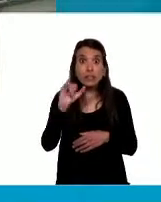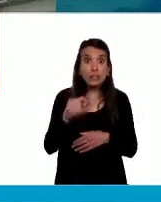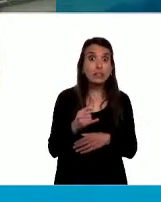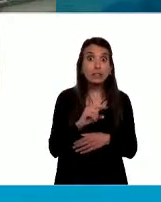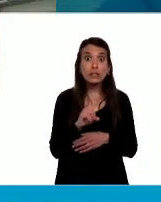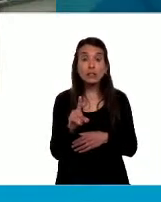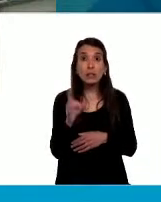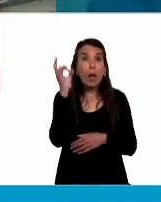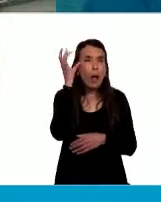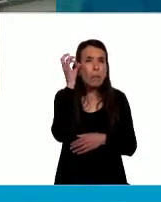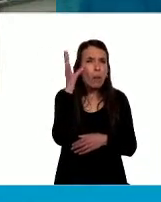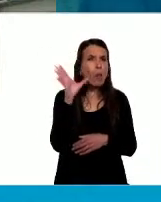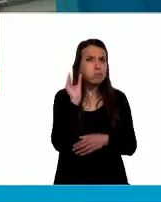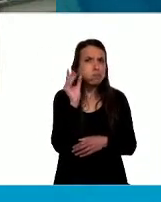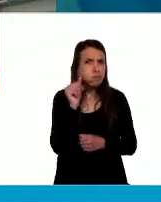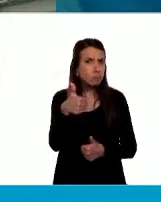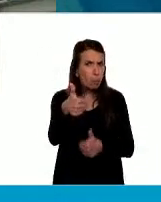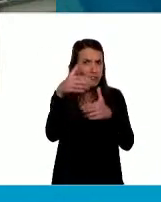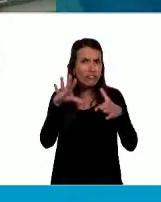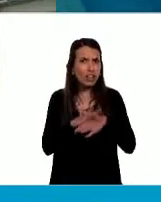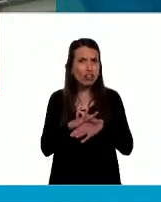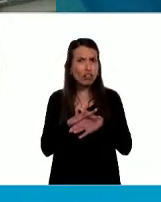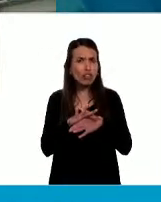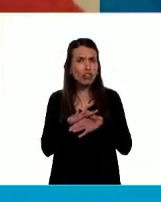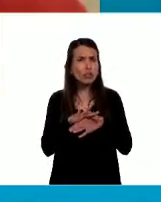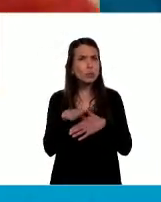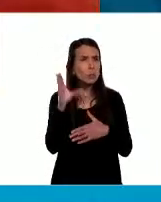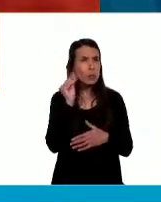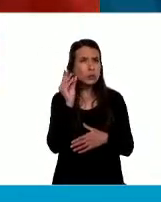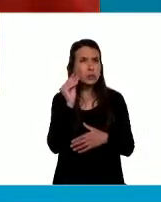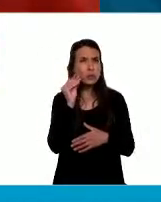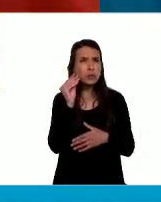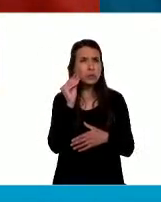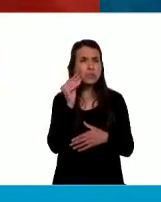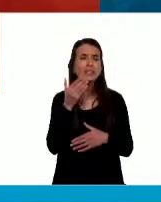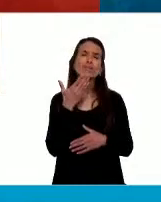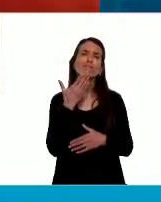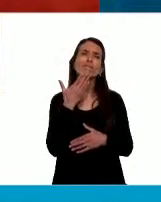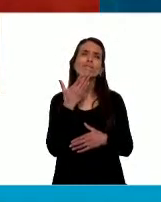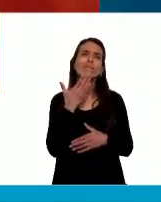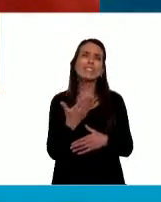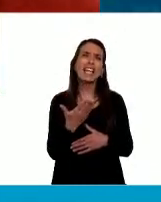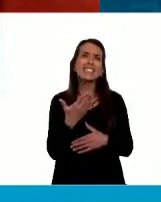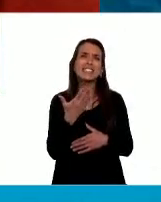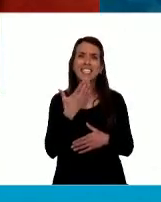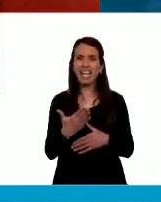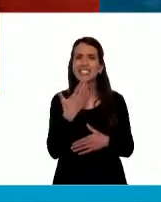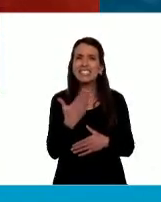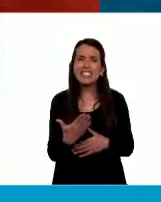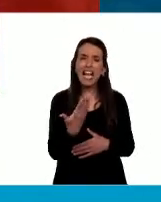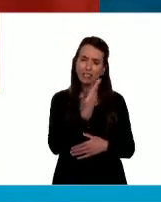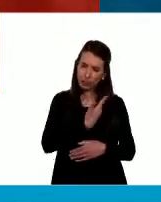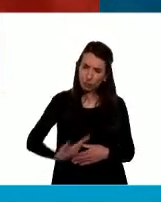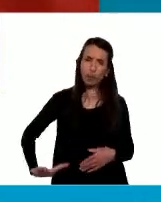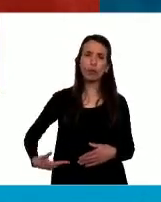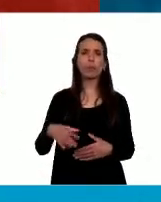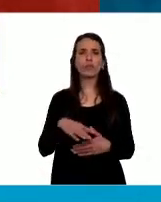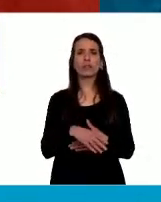Ahí la escuchamos perfecto, diputada. Ahora sí, gracias señor presidente.